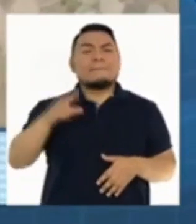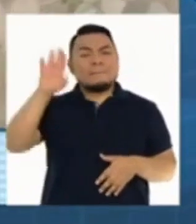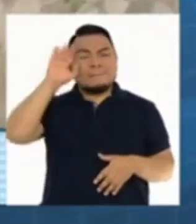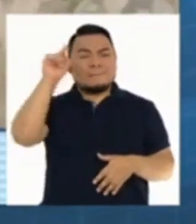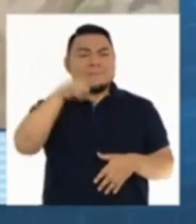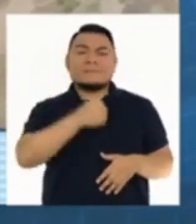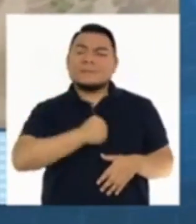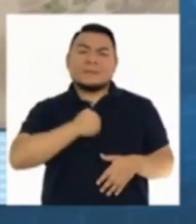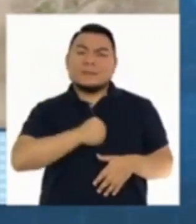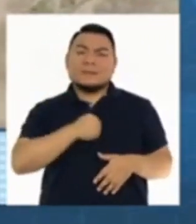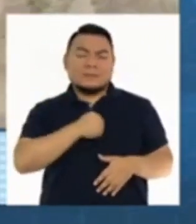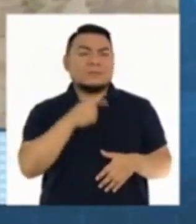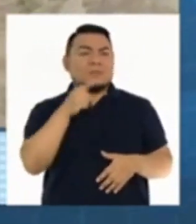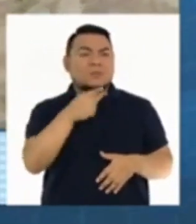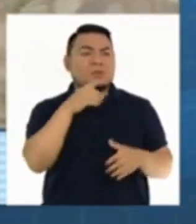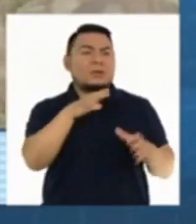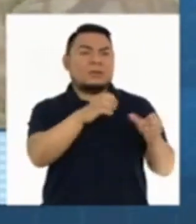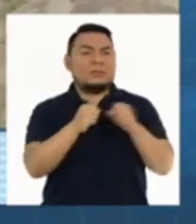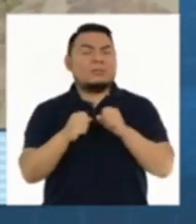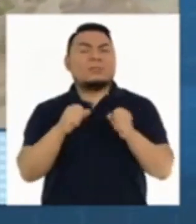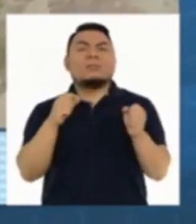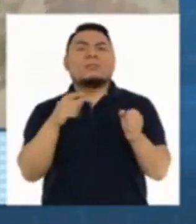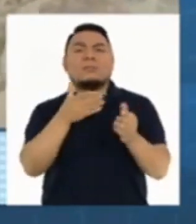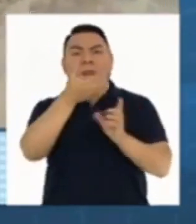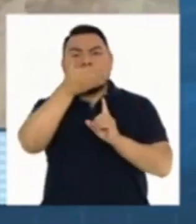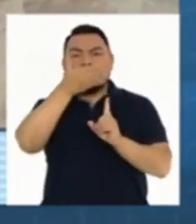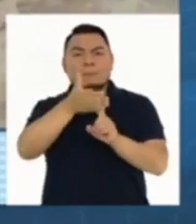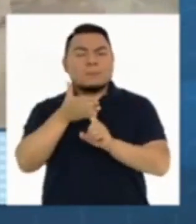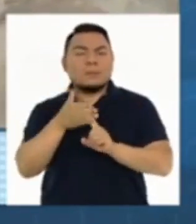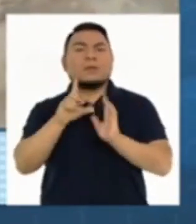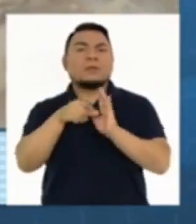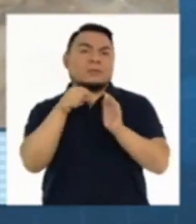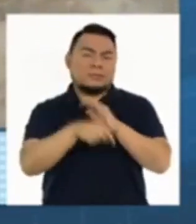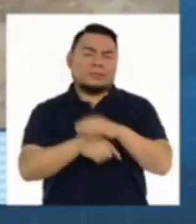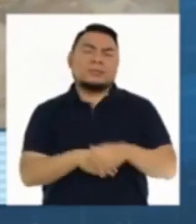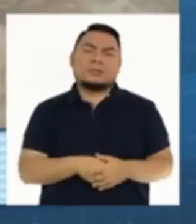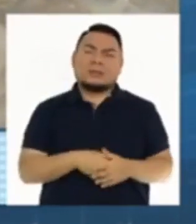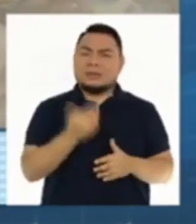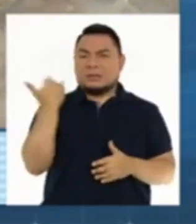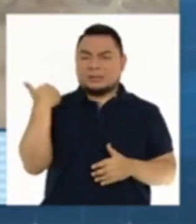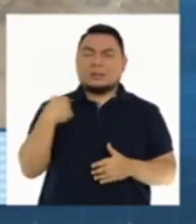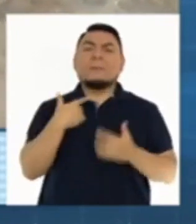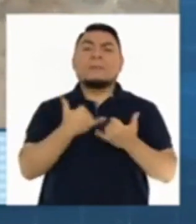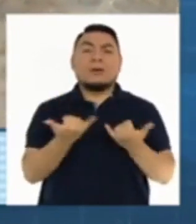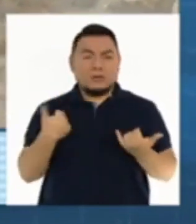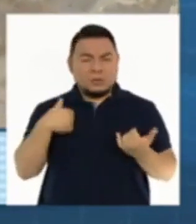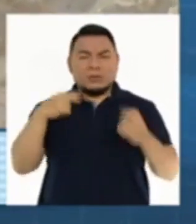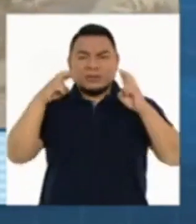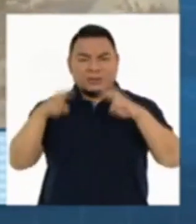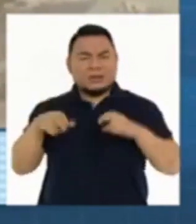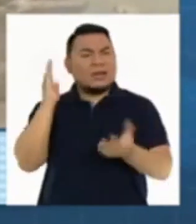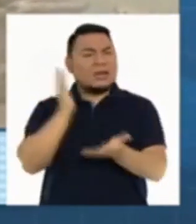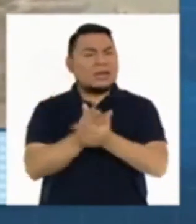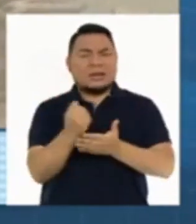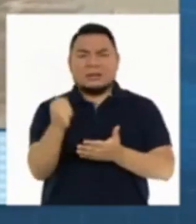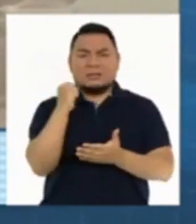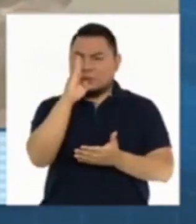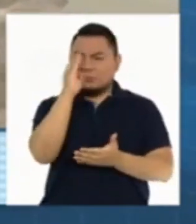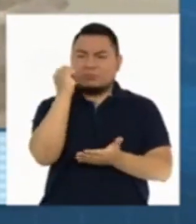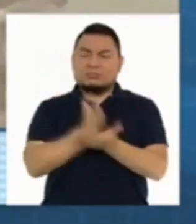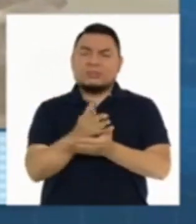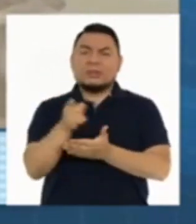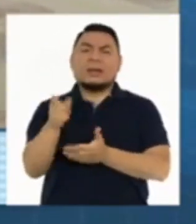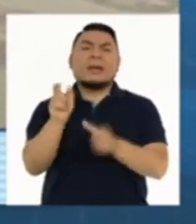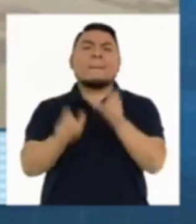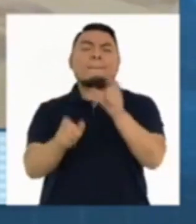lamentable. Sin embargo, nosotros lo que pedimos es que se investigue y que se sancione drásticamente a estas